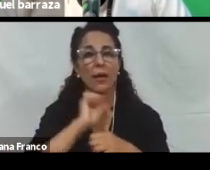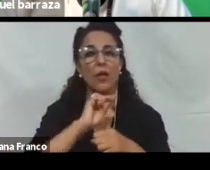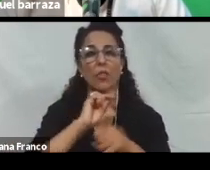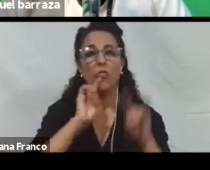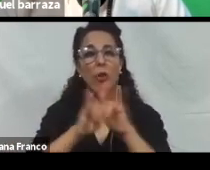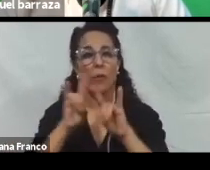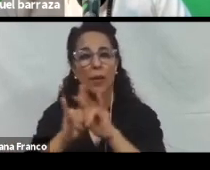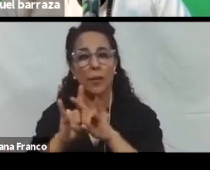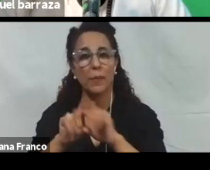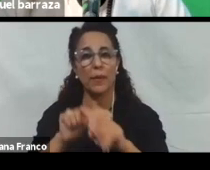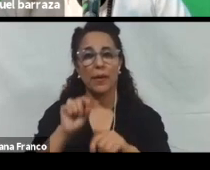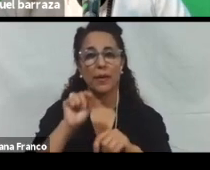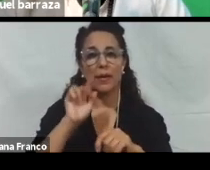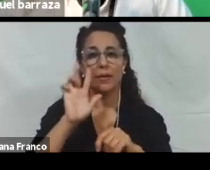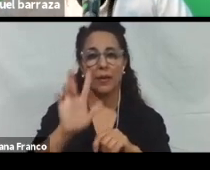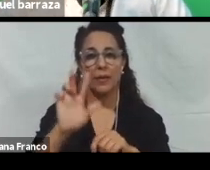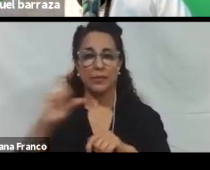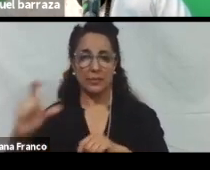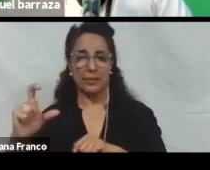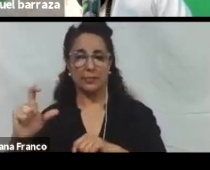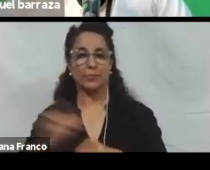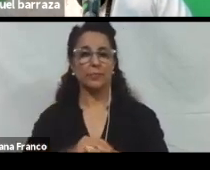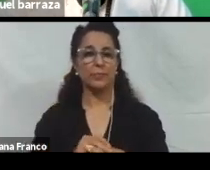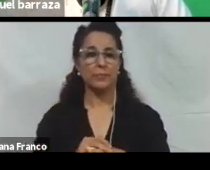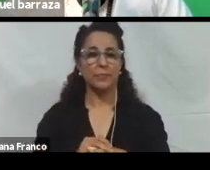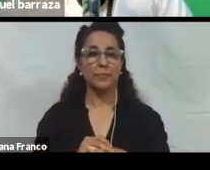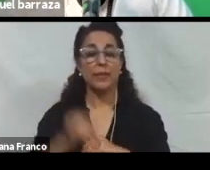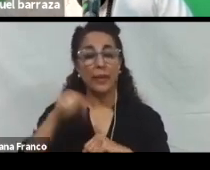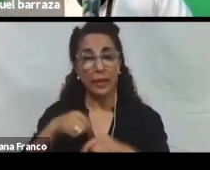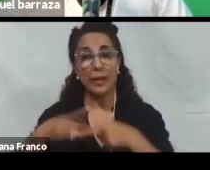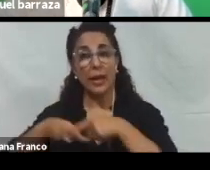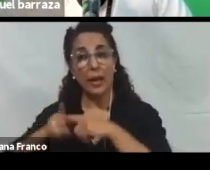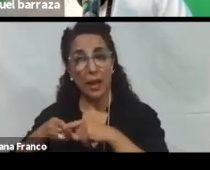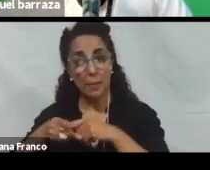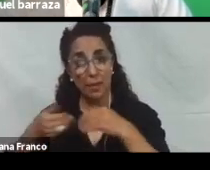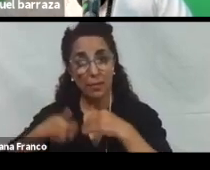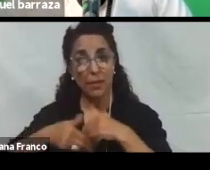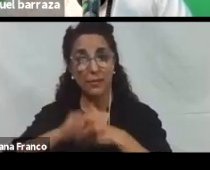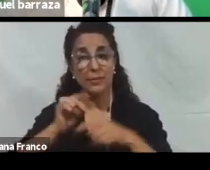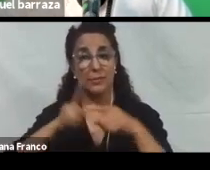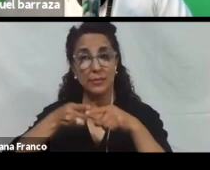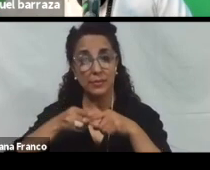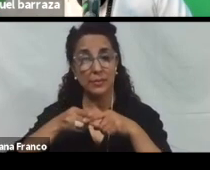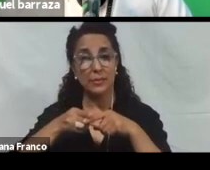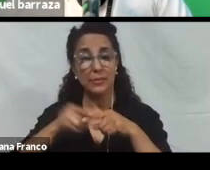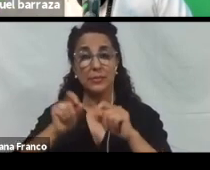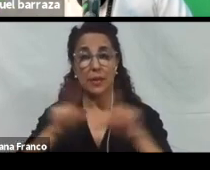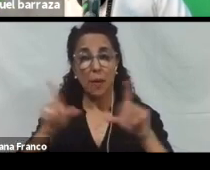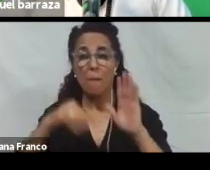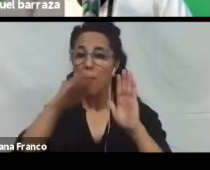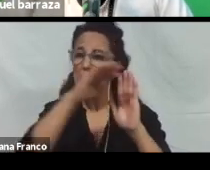Comité de Organización de Estándares Web. Estas herramientas, o estas pautas,